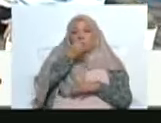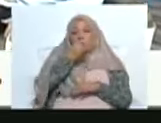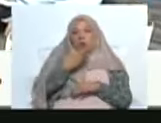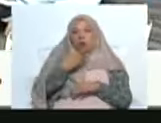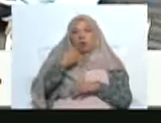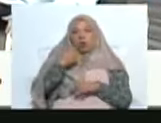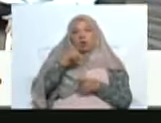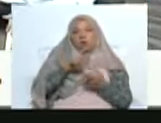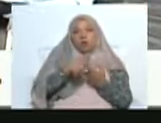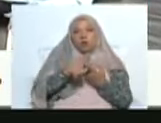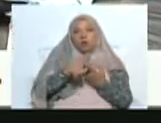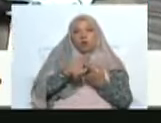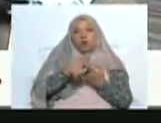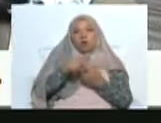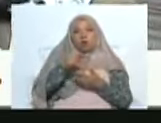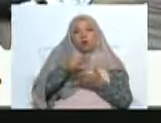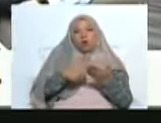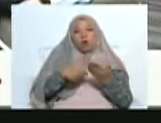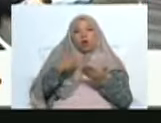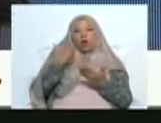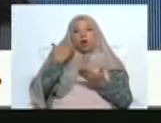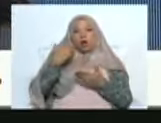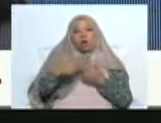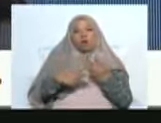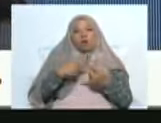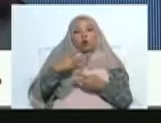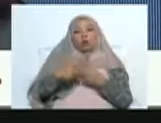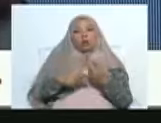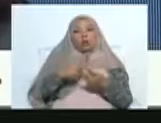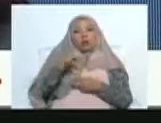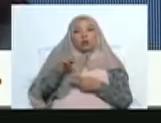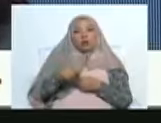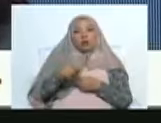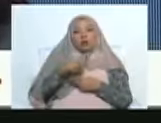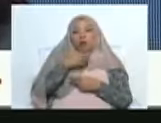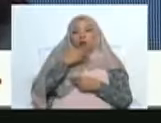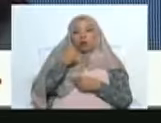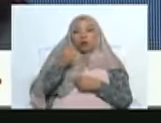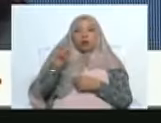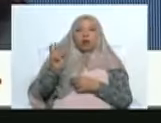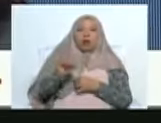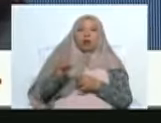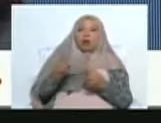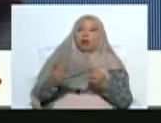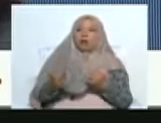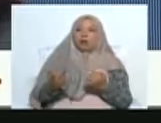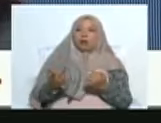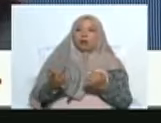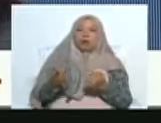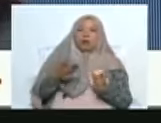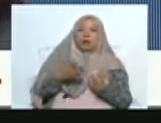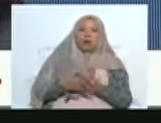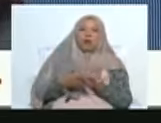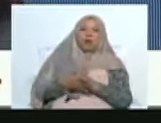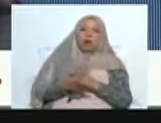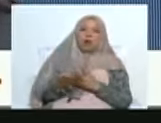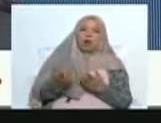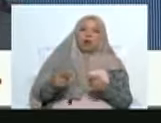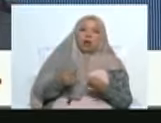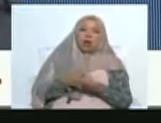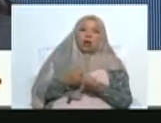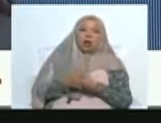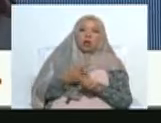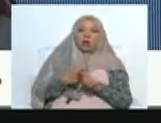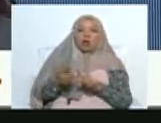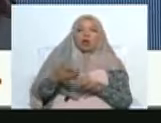estado contándonos fuera de cámara, lo que ha sido este proceso también para elevar a la UNESCO, los zonas de negro o el Tamunanga. Pero